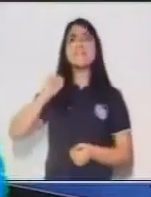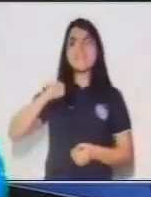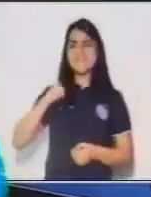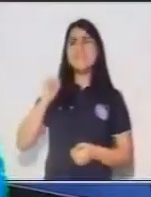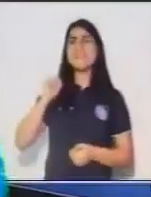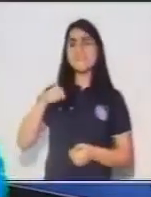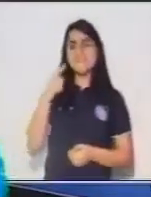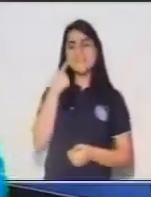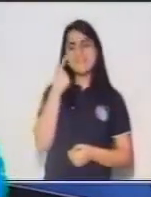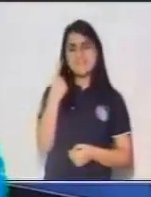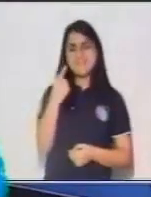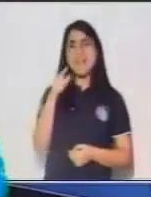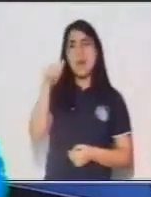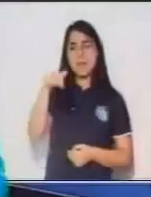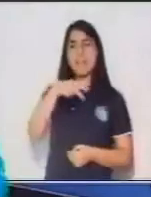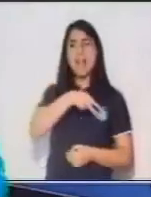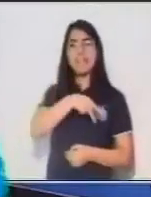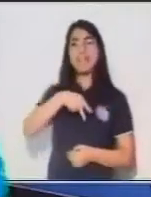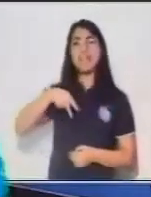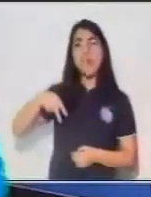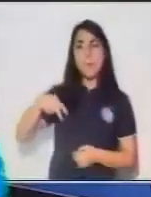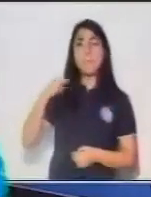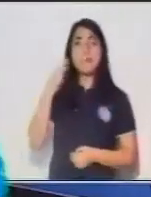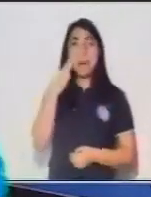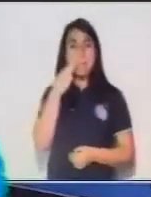María Elena.